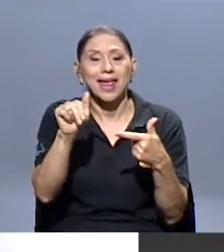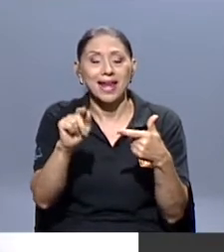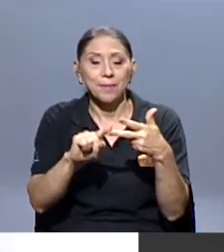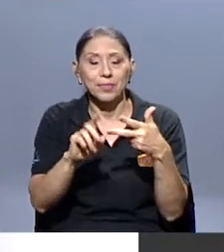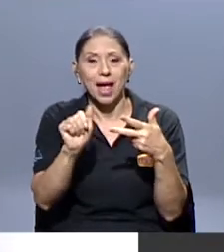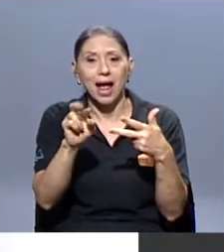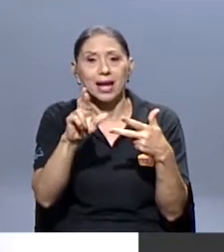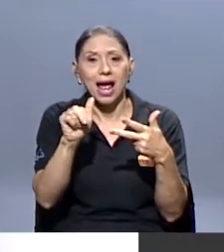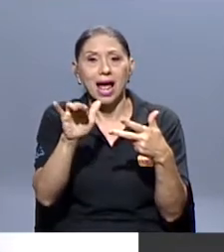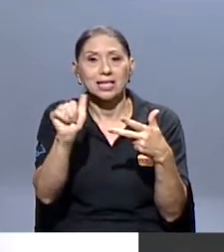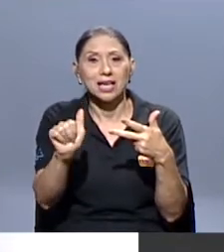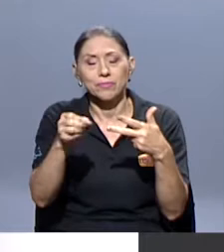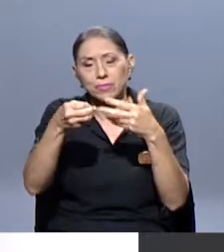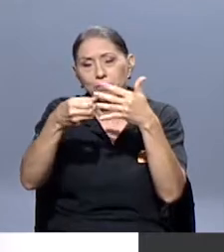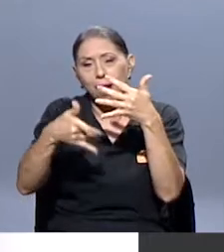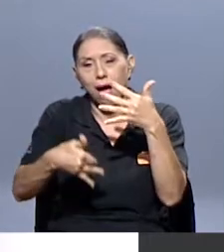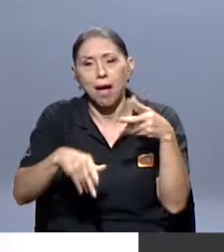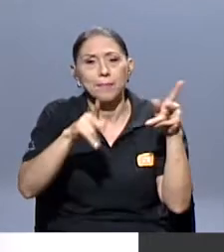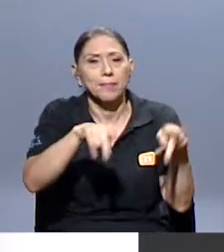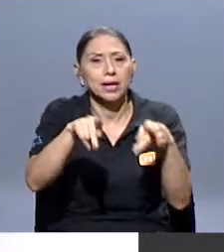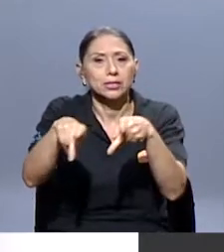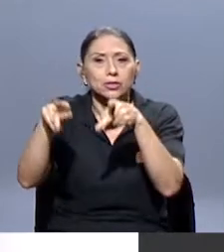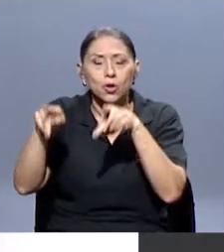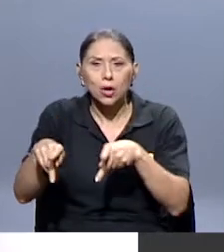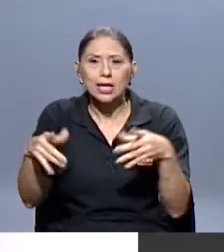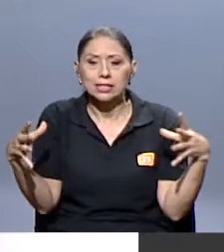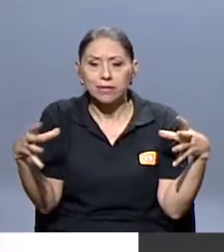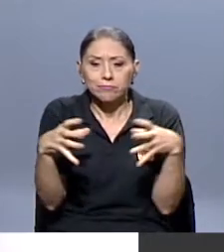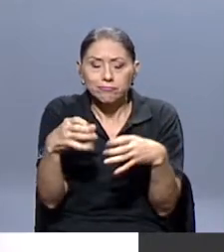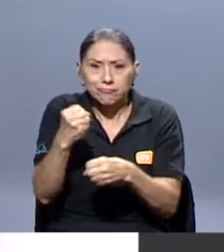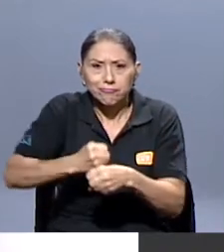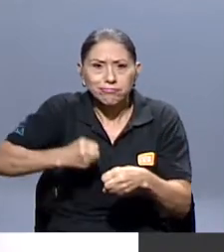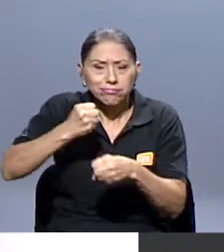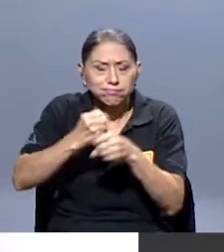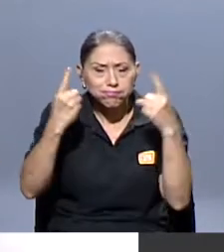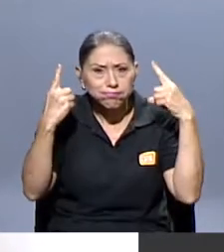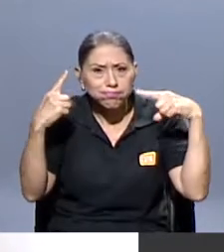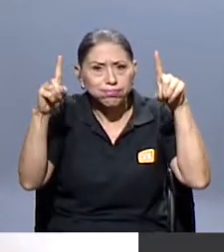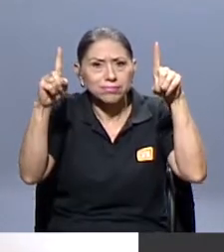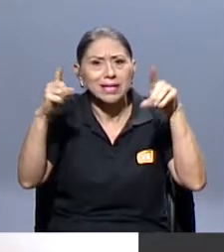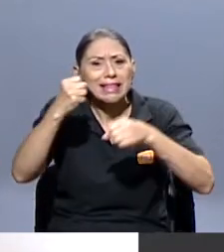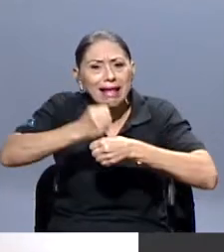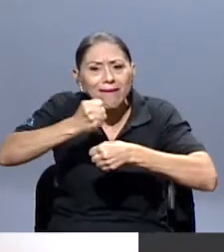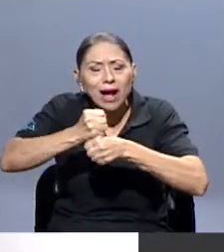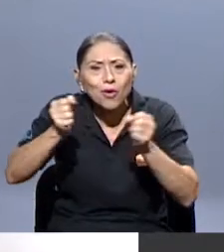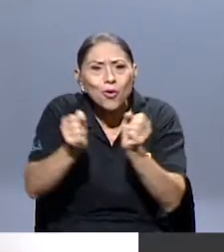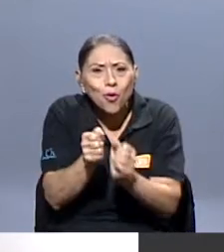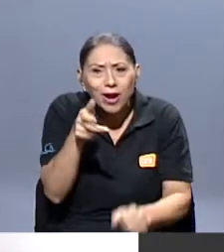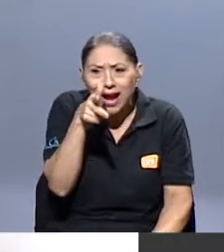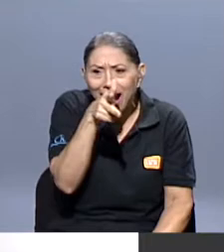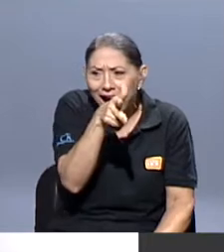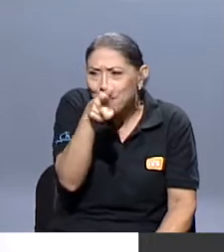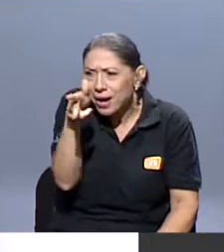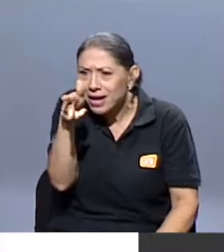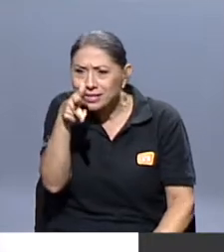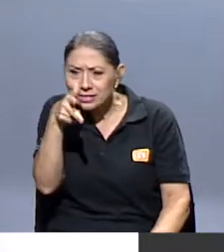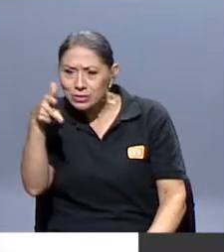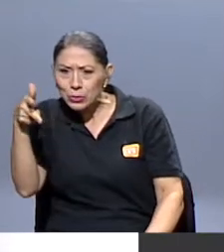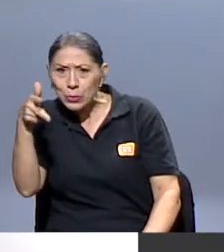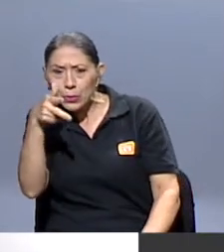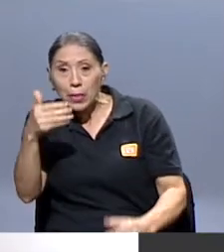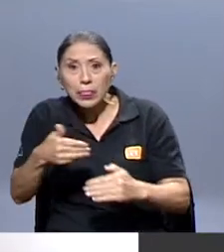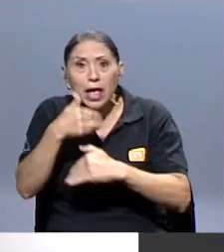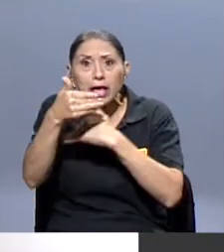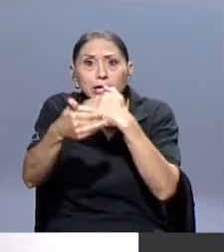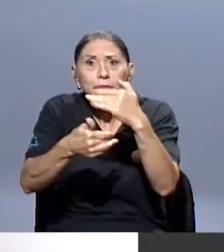sinnúmero de personas que hicieron posible esto, ¿verdad? Haciendo trabajo con cámaras, con la edición posterior.